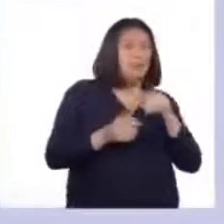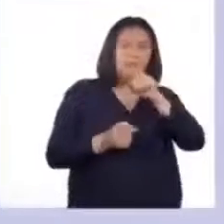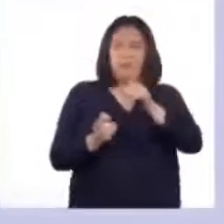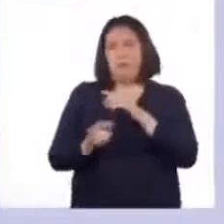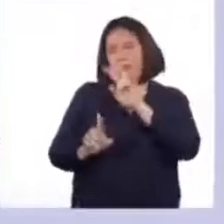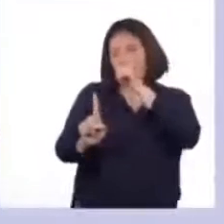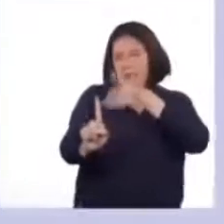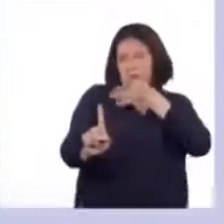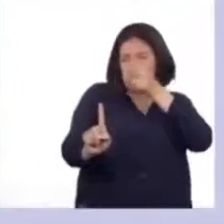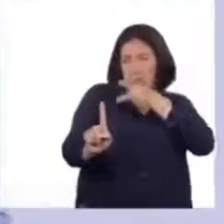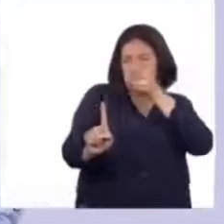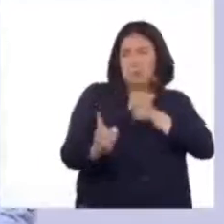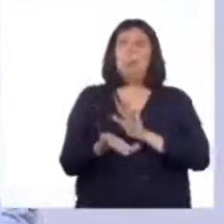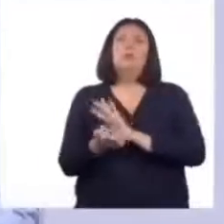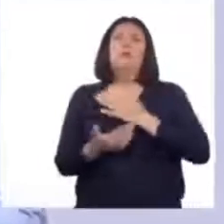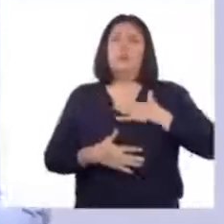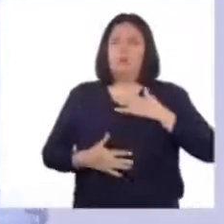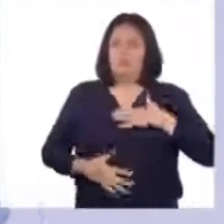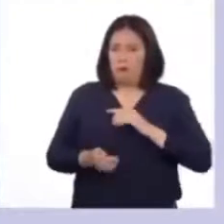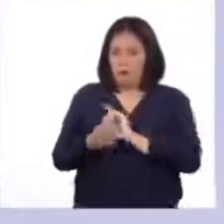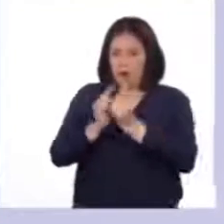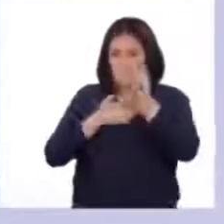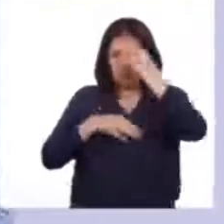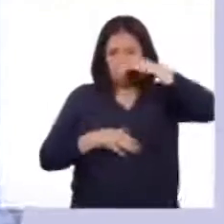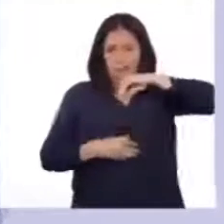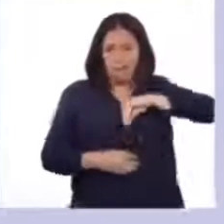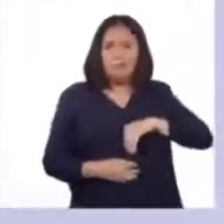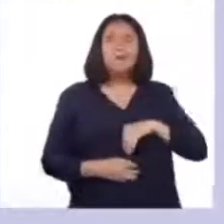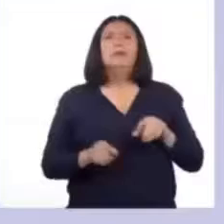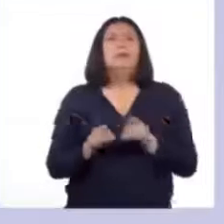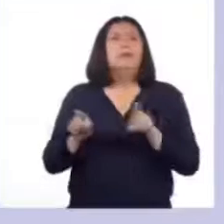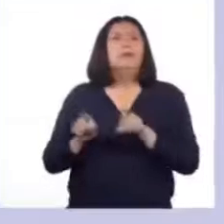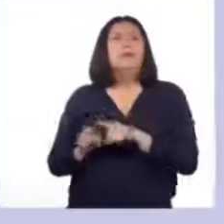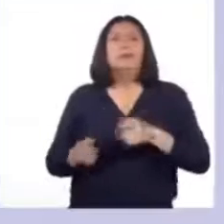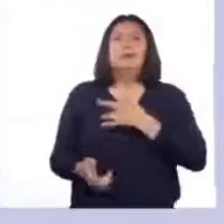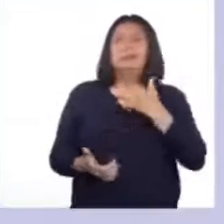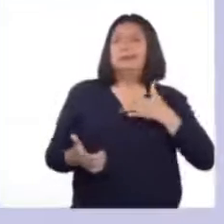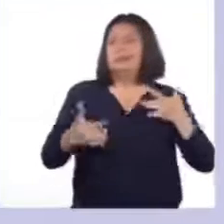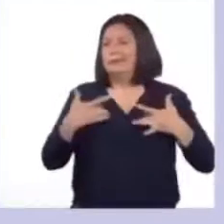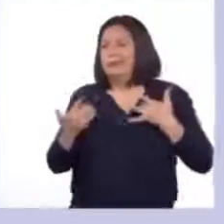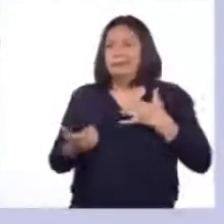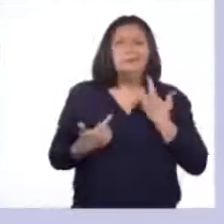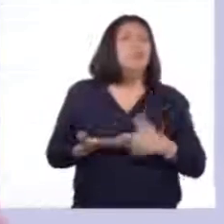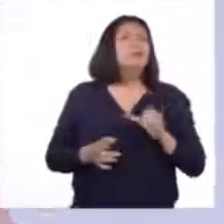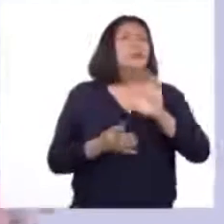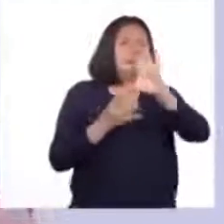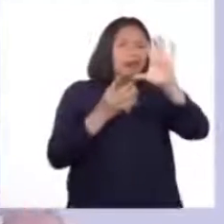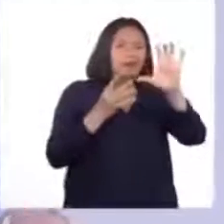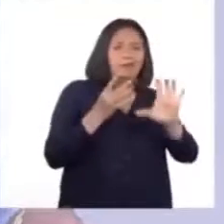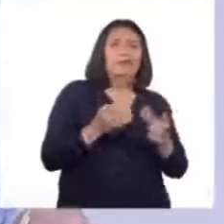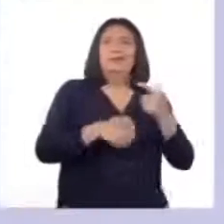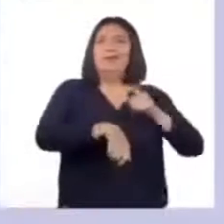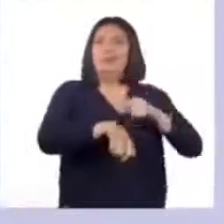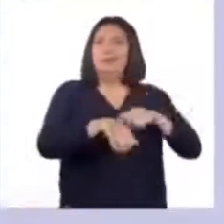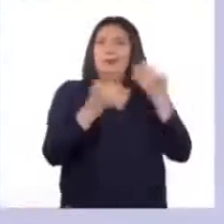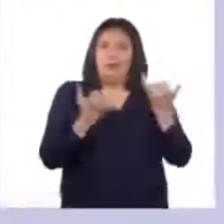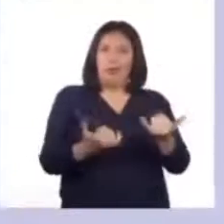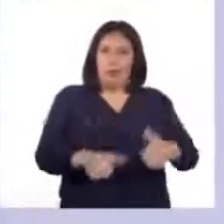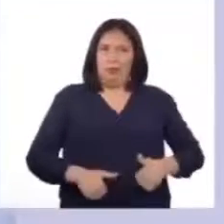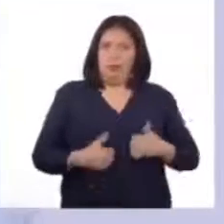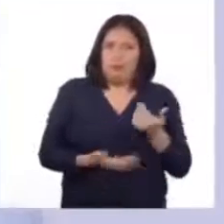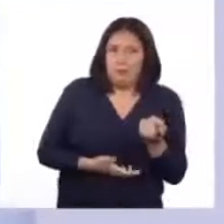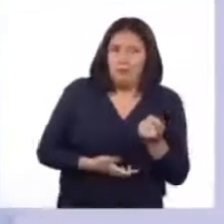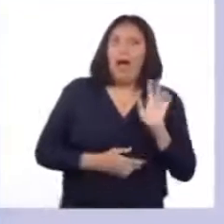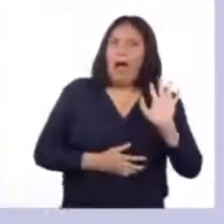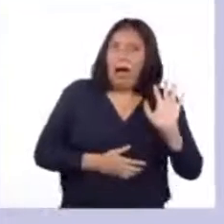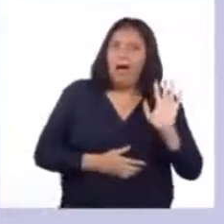físicos y biológicos que te pueden estar pasando y también algunas emociones y características de la etapa que estás viviendo. Pero no